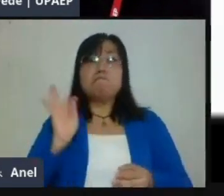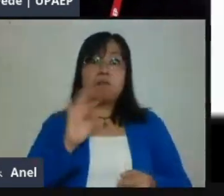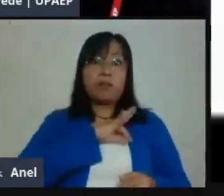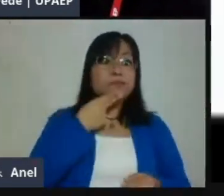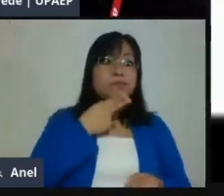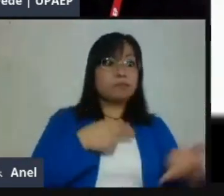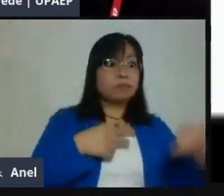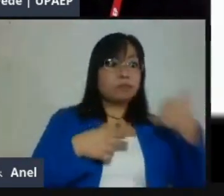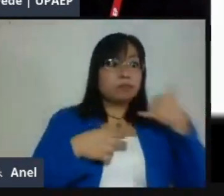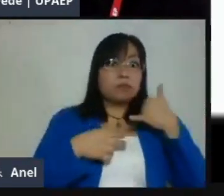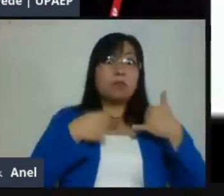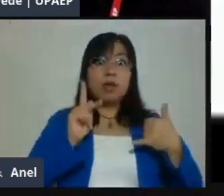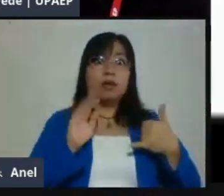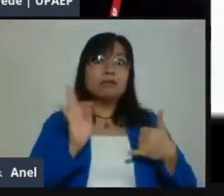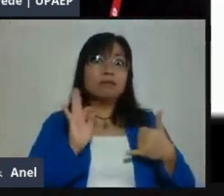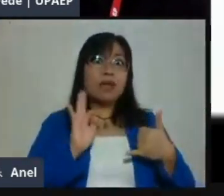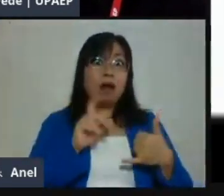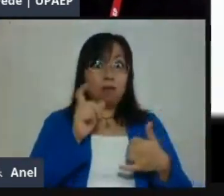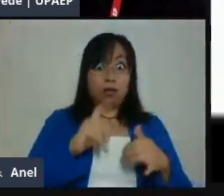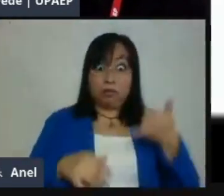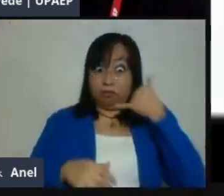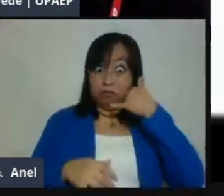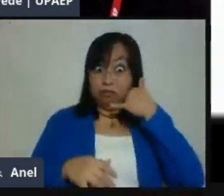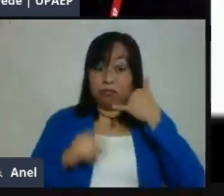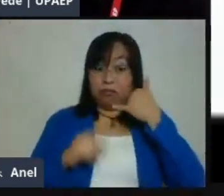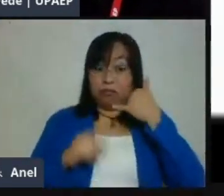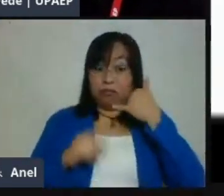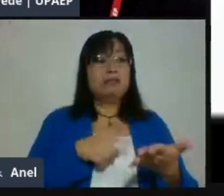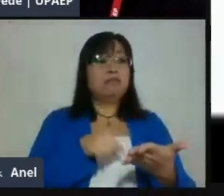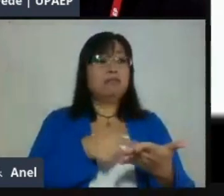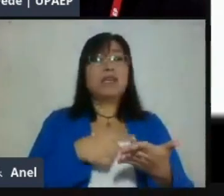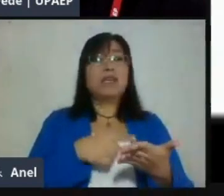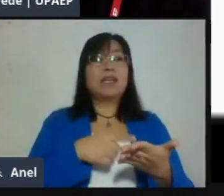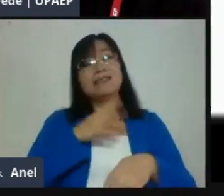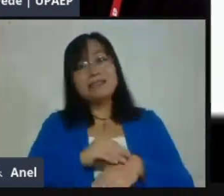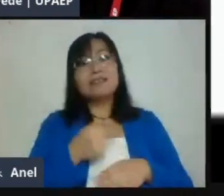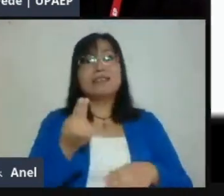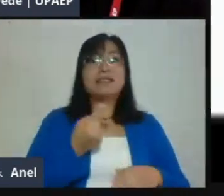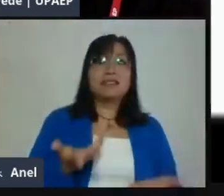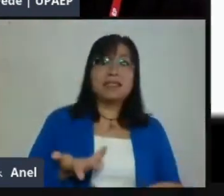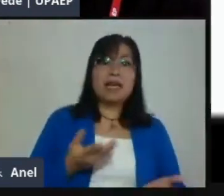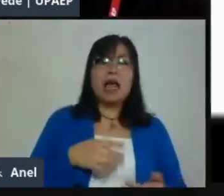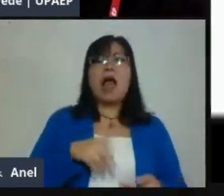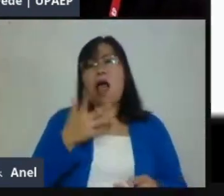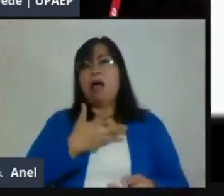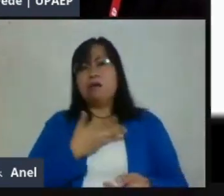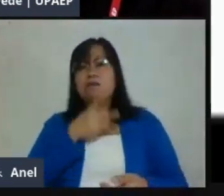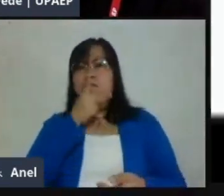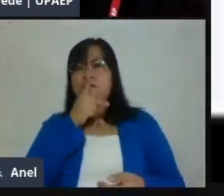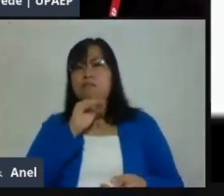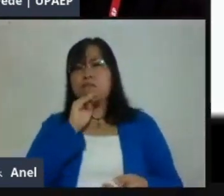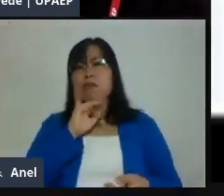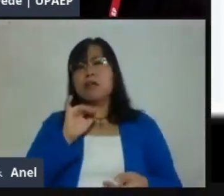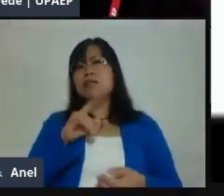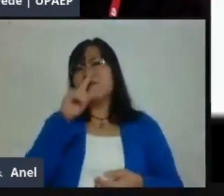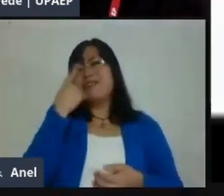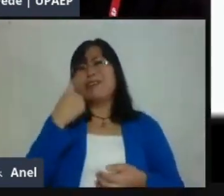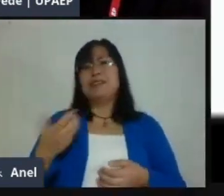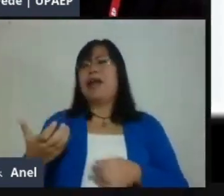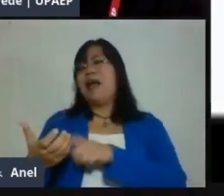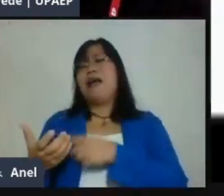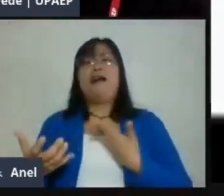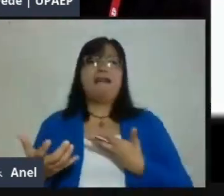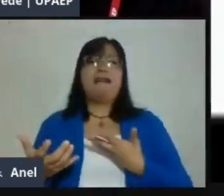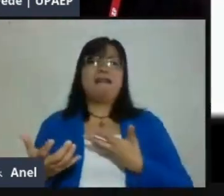papás, padres de familia que tengan teléfonos inteligentes de recarga, entonces también están cuidando mucho los datos. Si